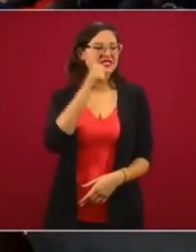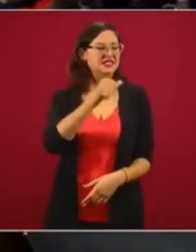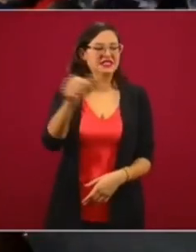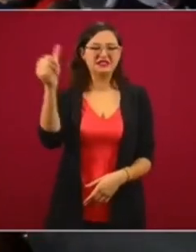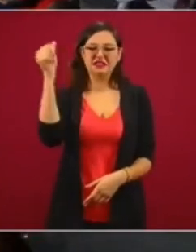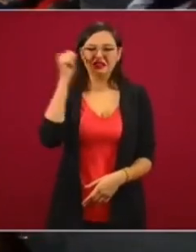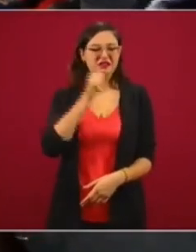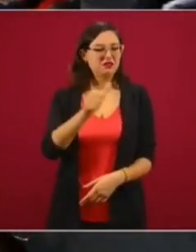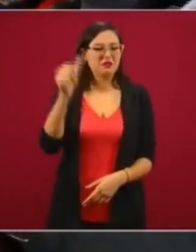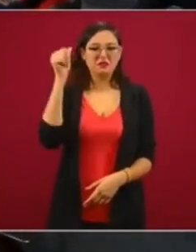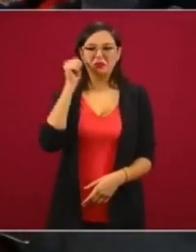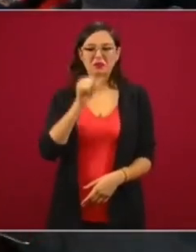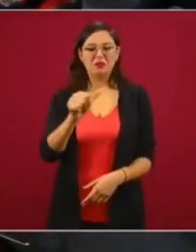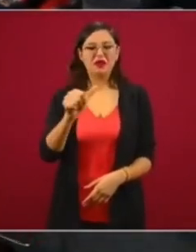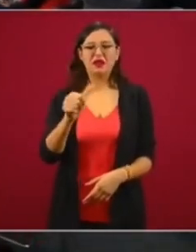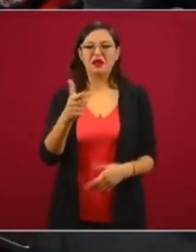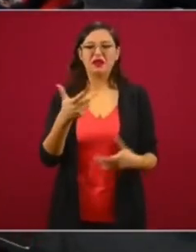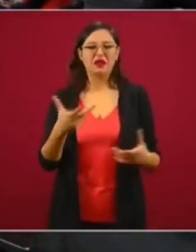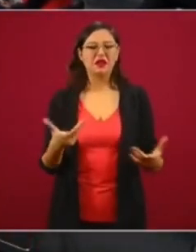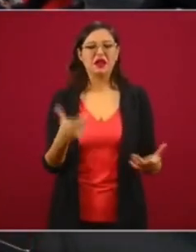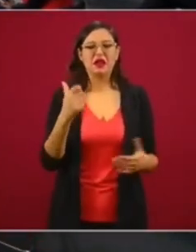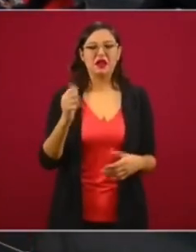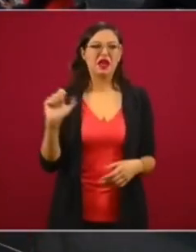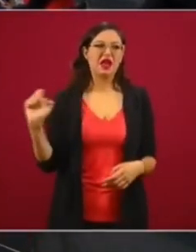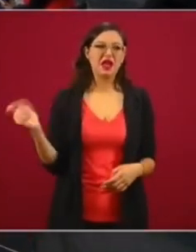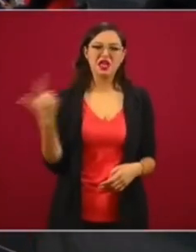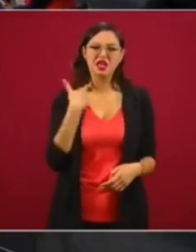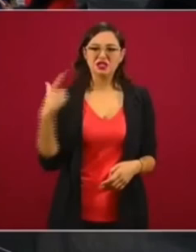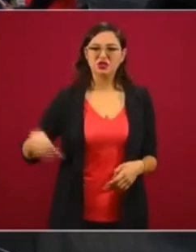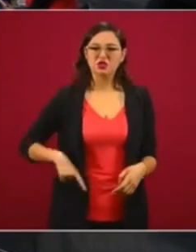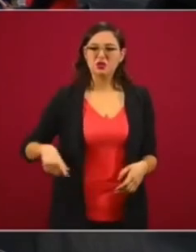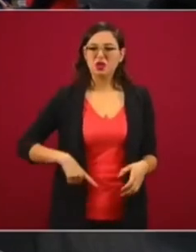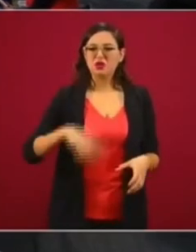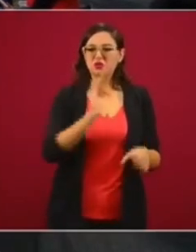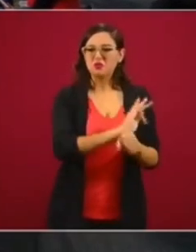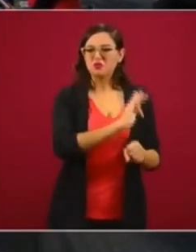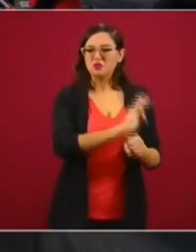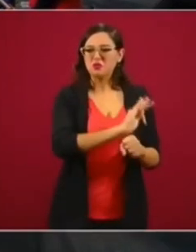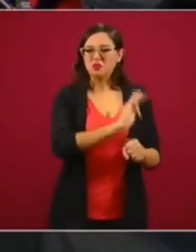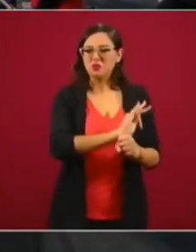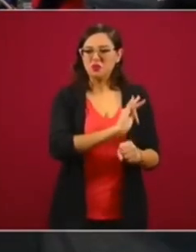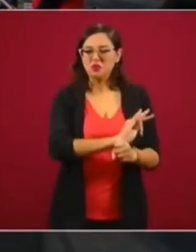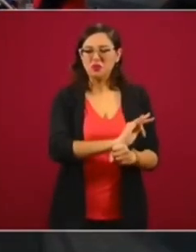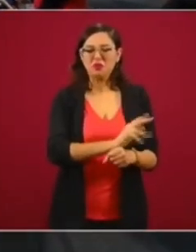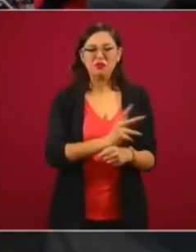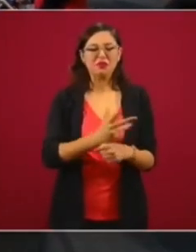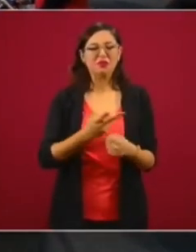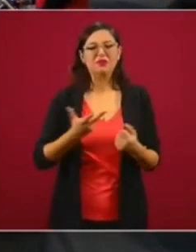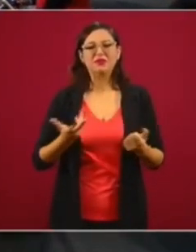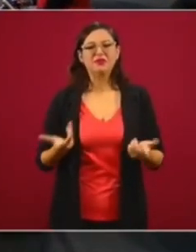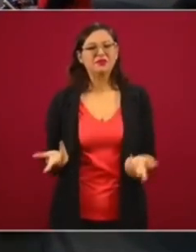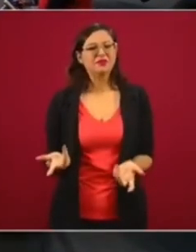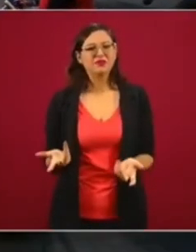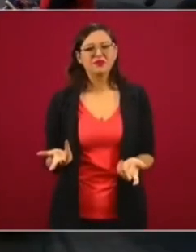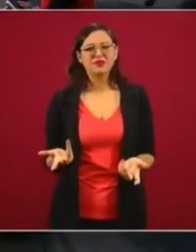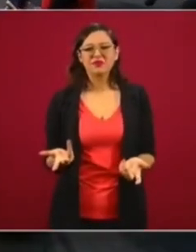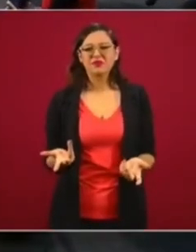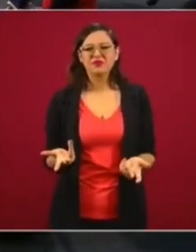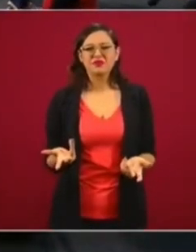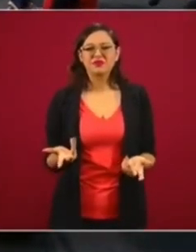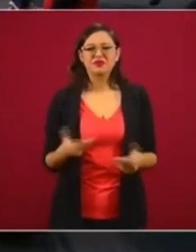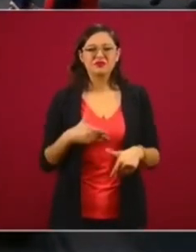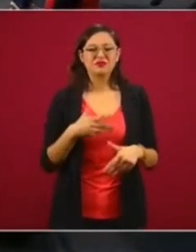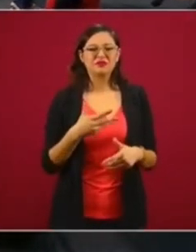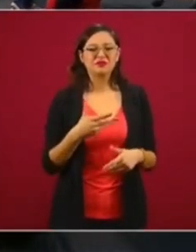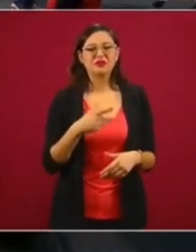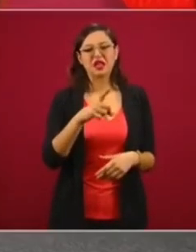régimen, también, muy complacientes